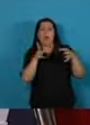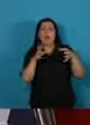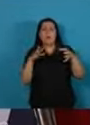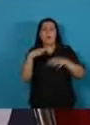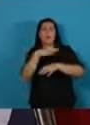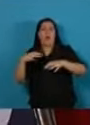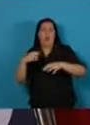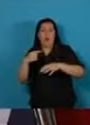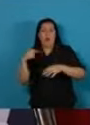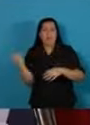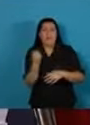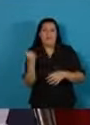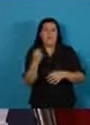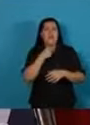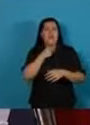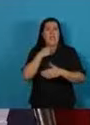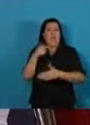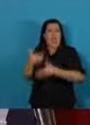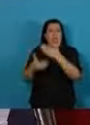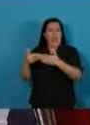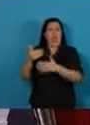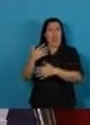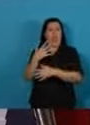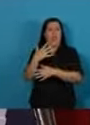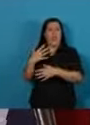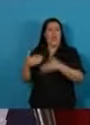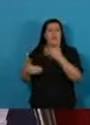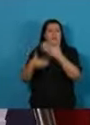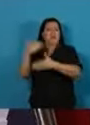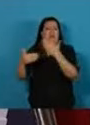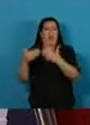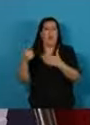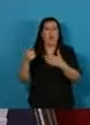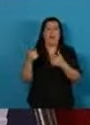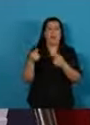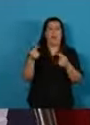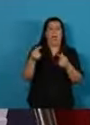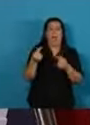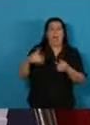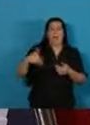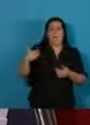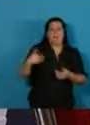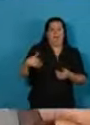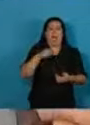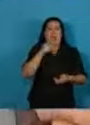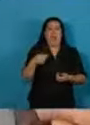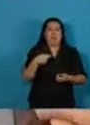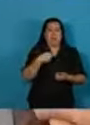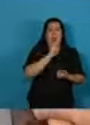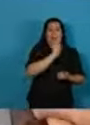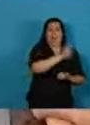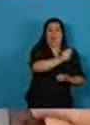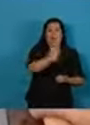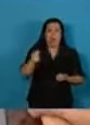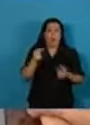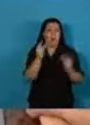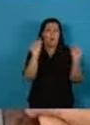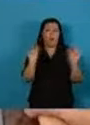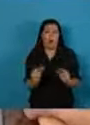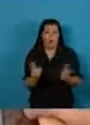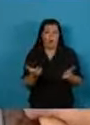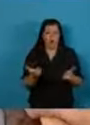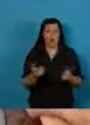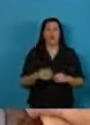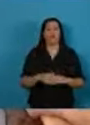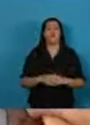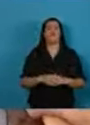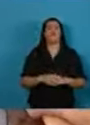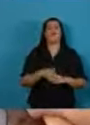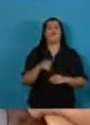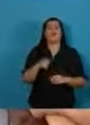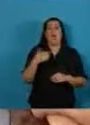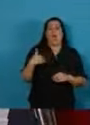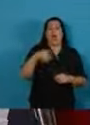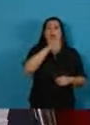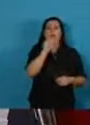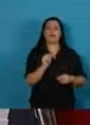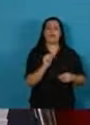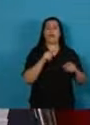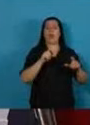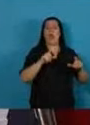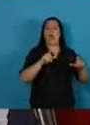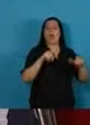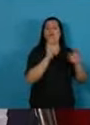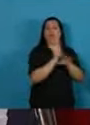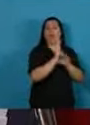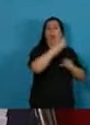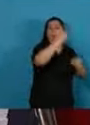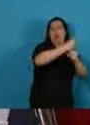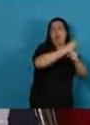desarrollarse a partir de las mínimas concesiones que el país central entrega. No puede haber argentinos de primera y argentinos